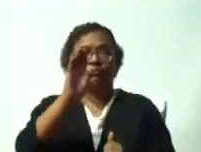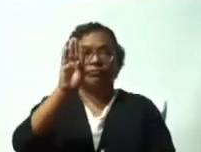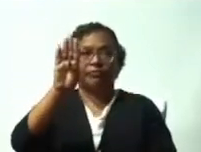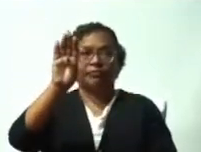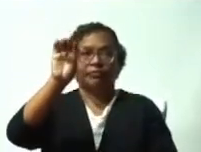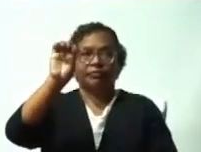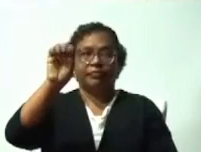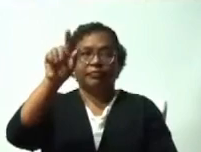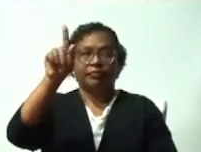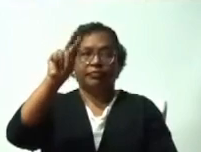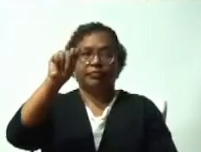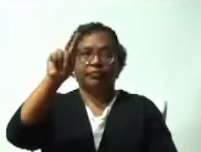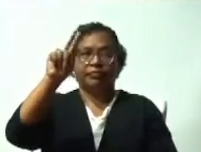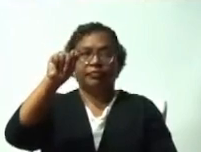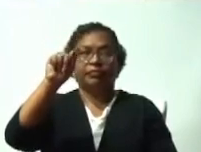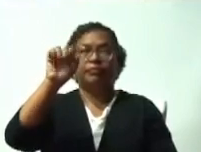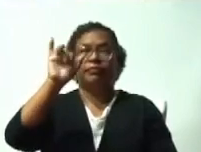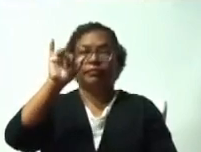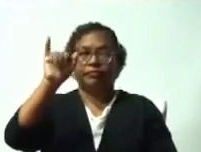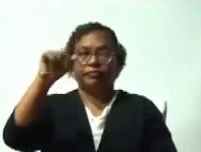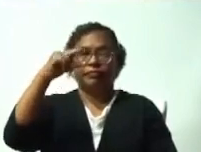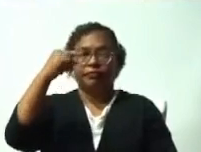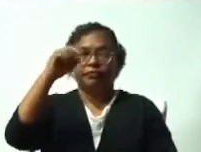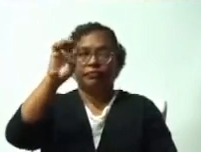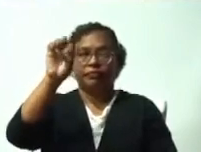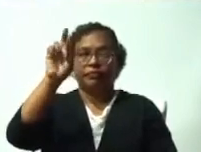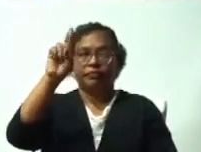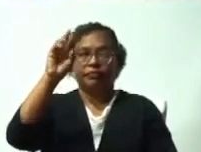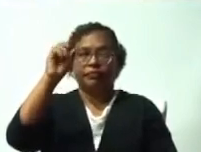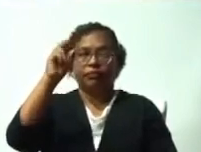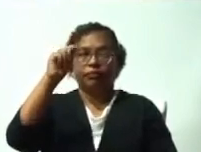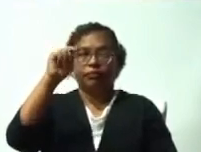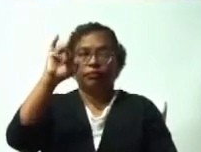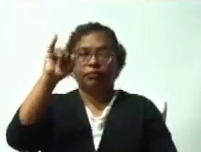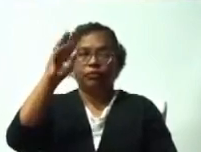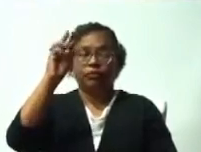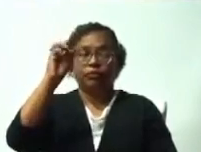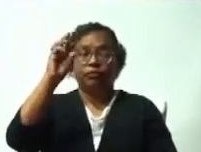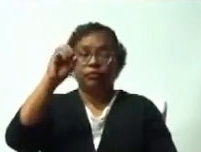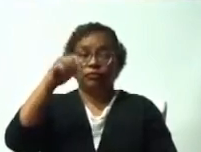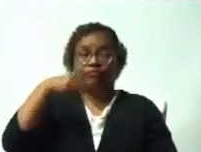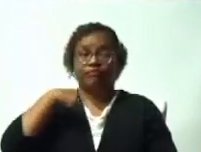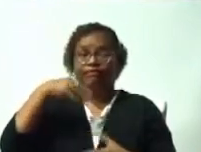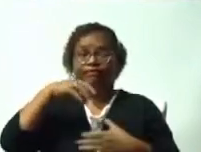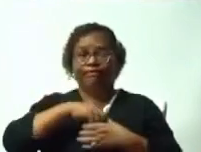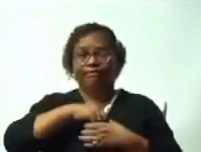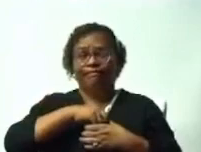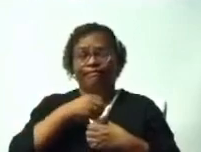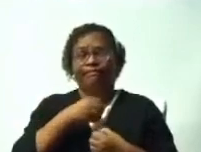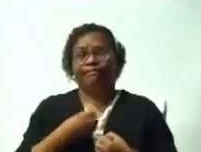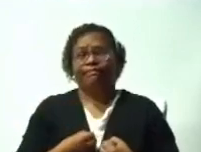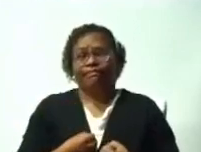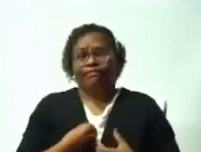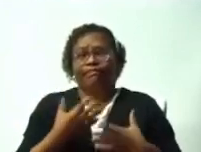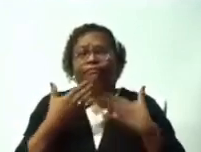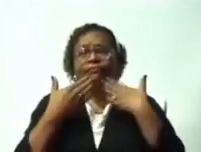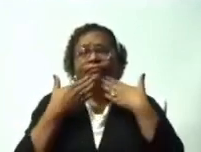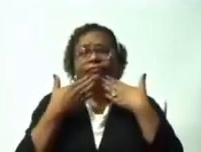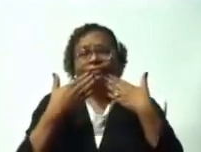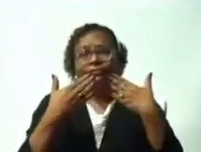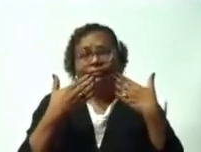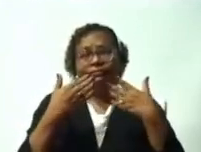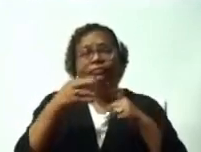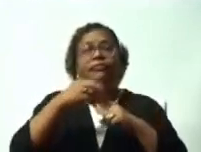guardo un eterno agradecimiento y principalmente a mi partido,